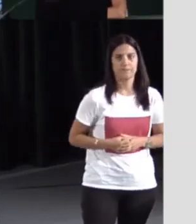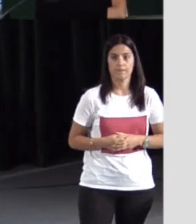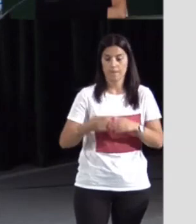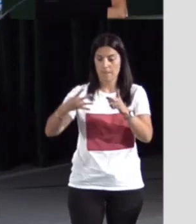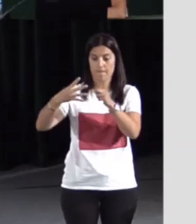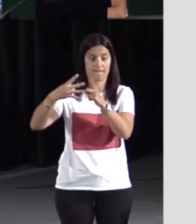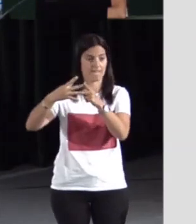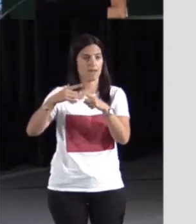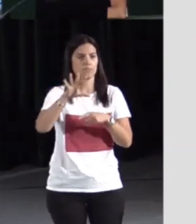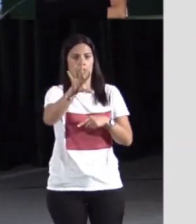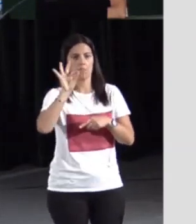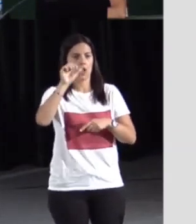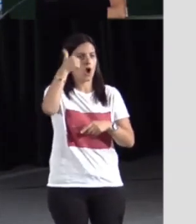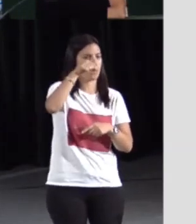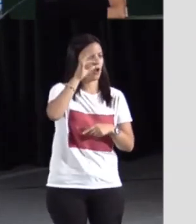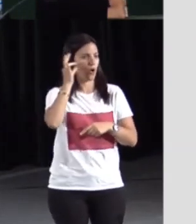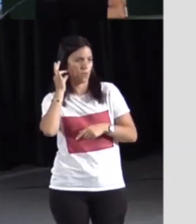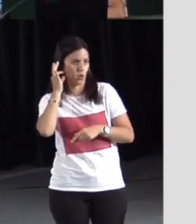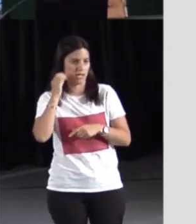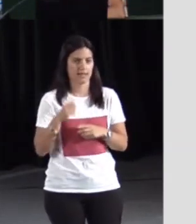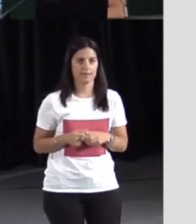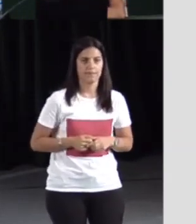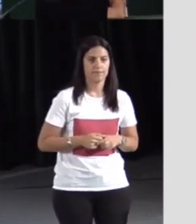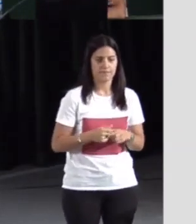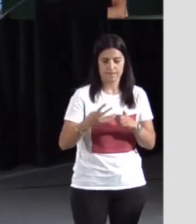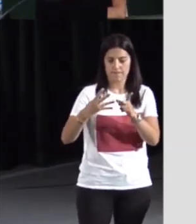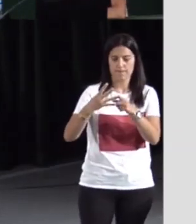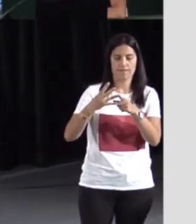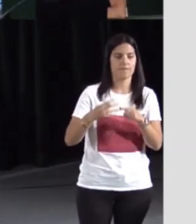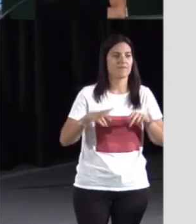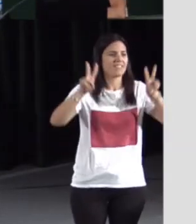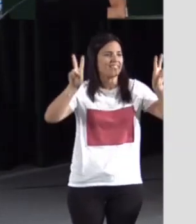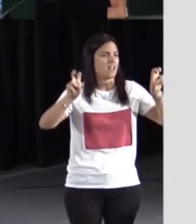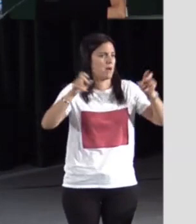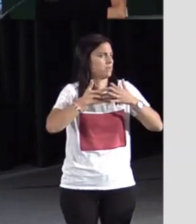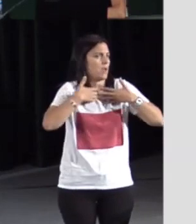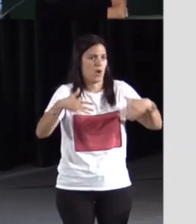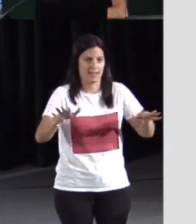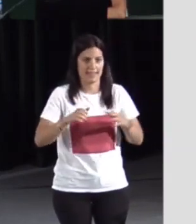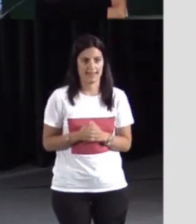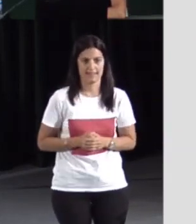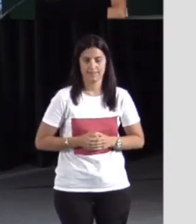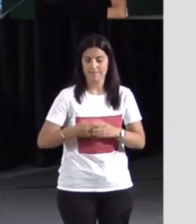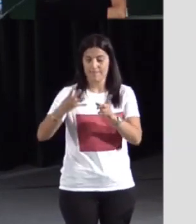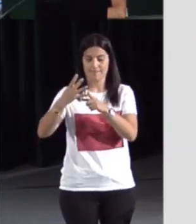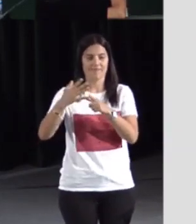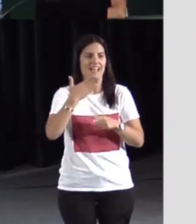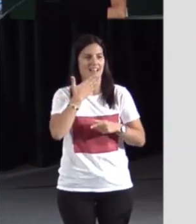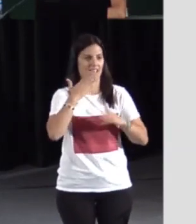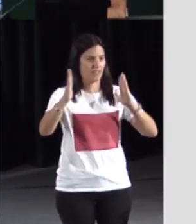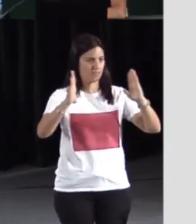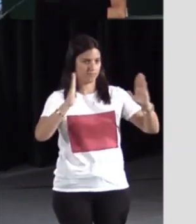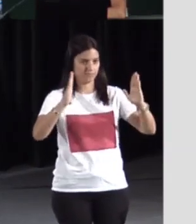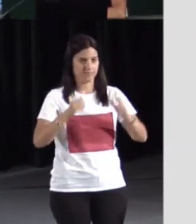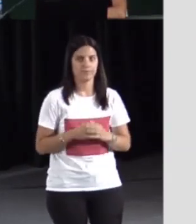podemos seleccionar el sexo, hombre o mujer, de la persona informante. Y también el rango de edad.